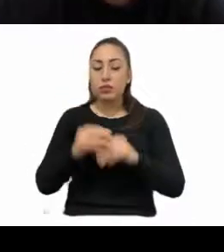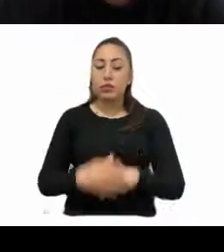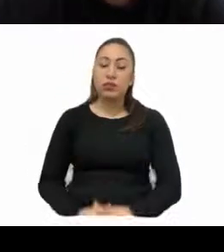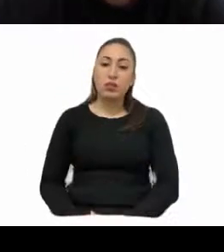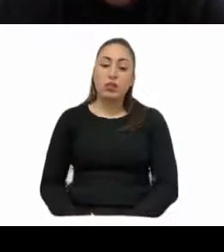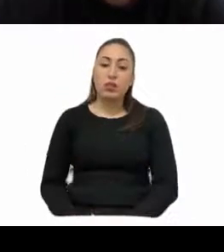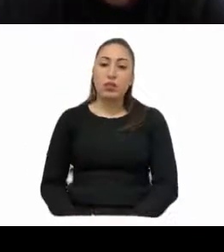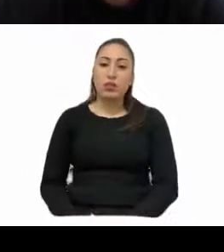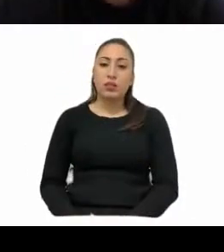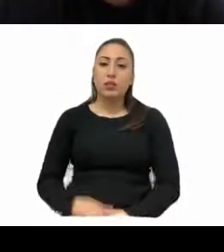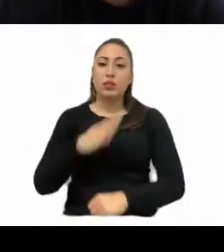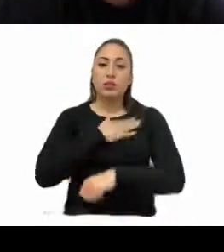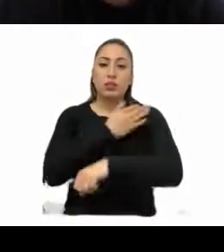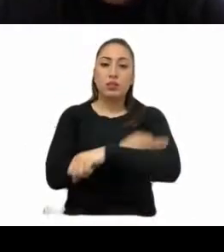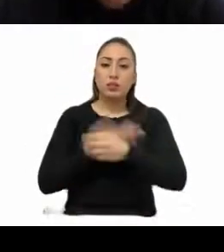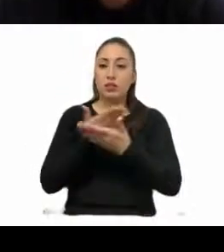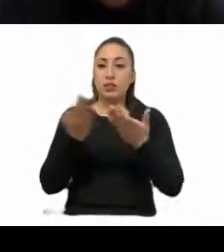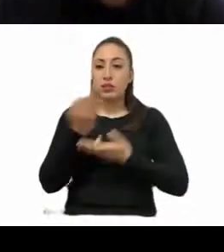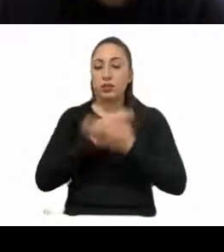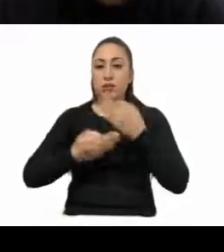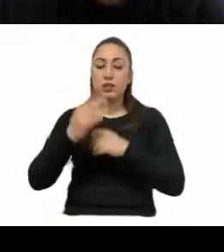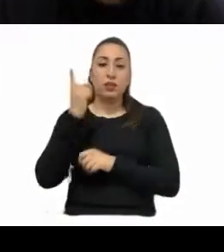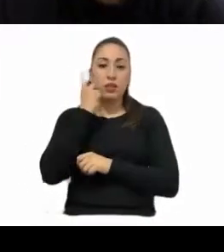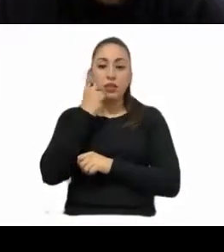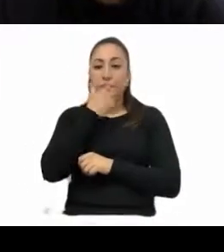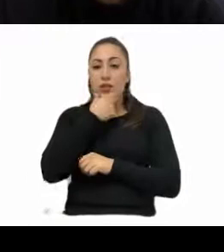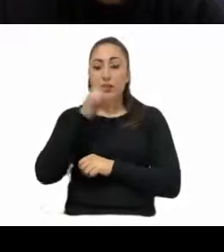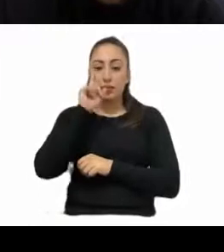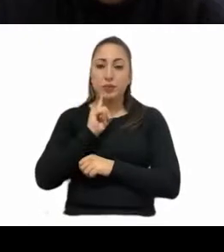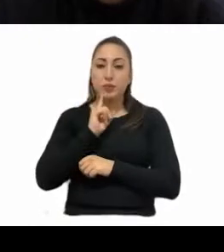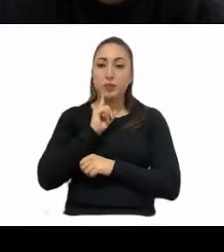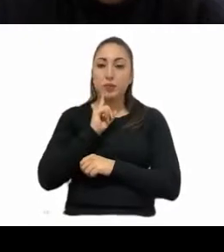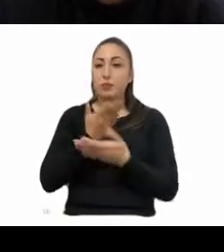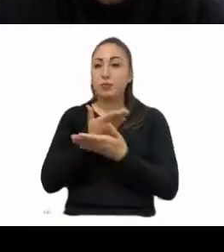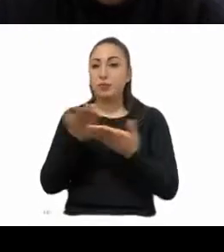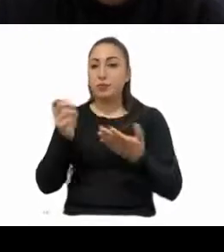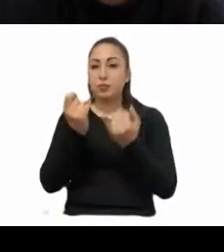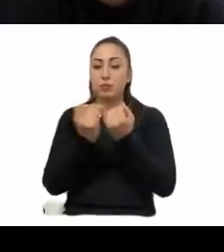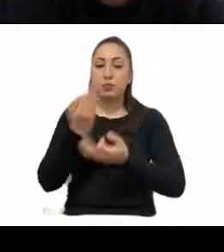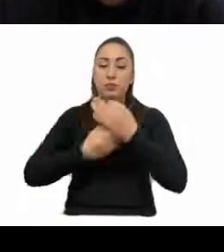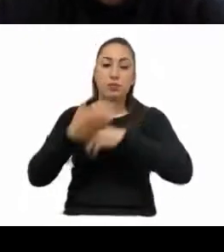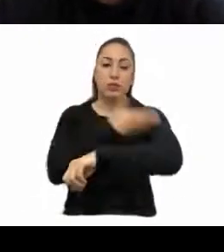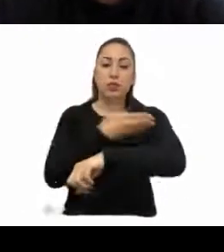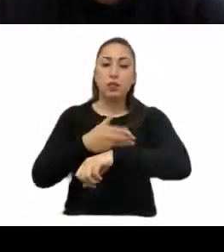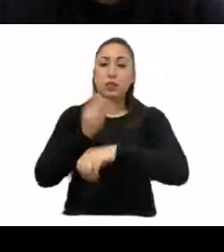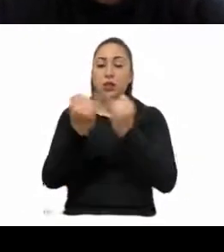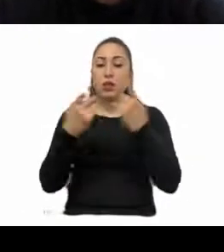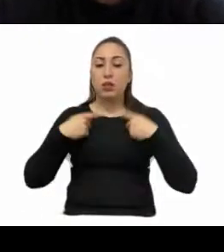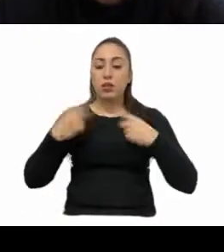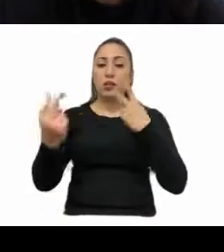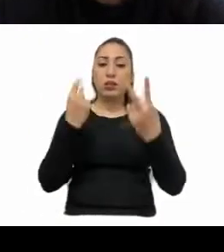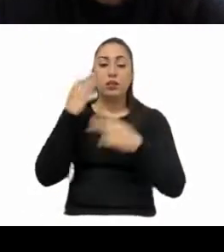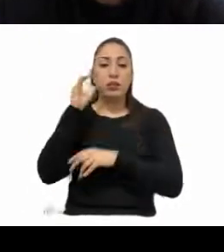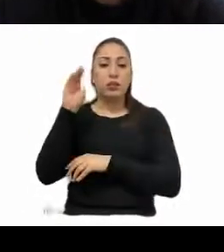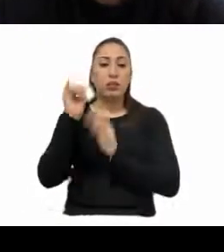Muy buenas tardes a todas y a todos diputados y diputadas, compañeros, y a quienes nos están escuchando, también nos